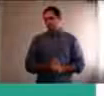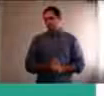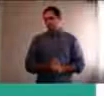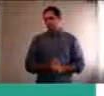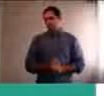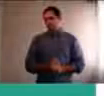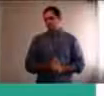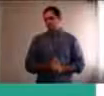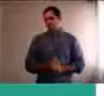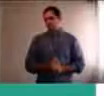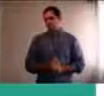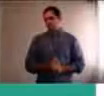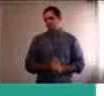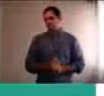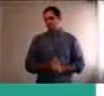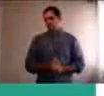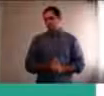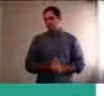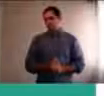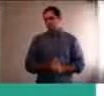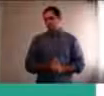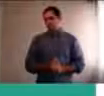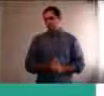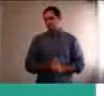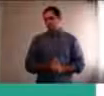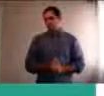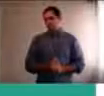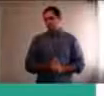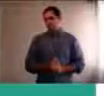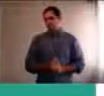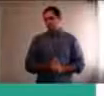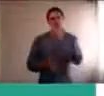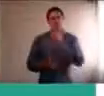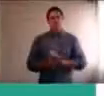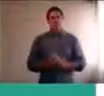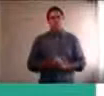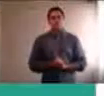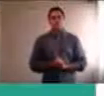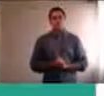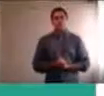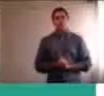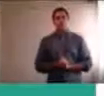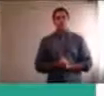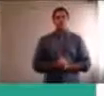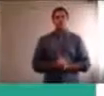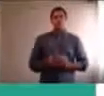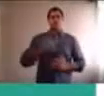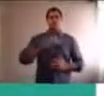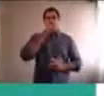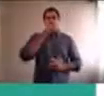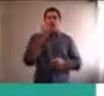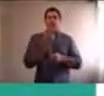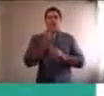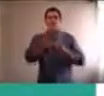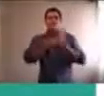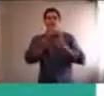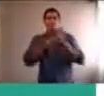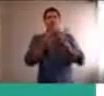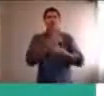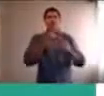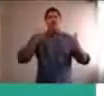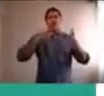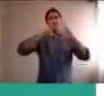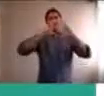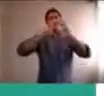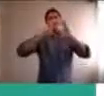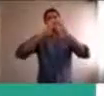frasco, de brillantina, ese que se da vuelta, vieron que es como, la bolita de nieve, y va cayendo lentamente, la brillantina, es